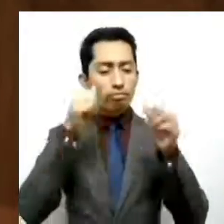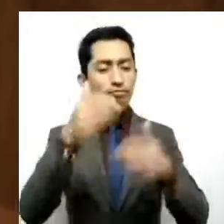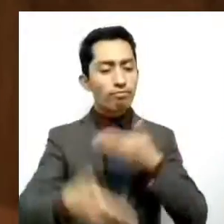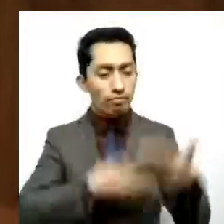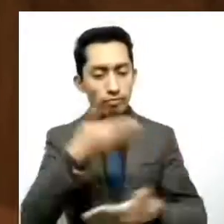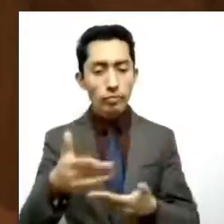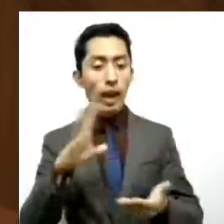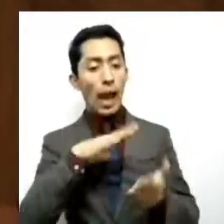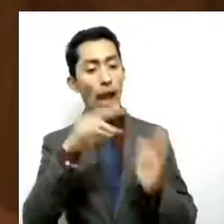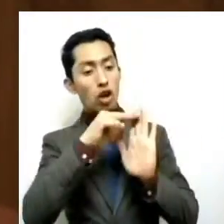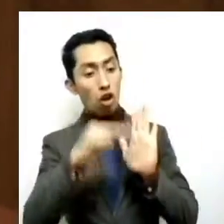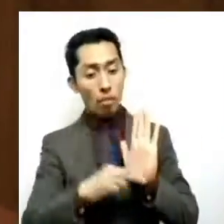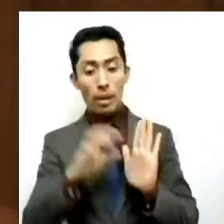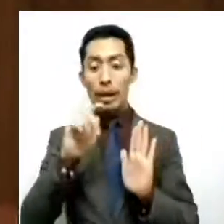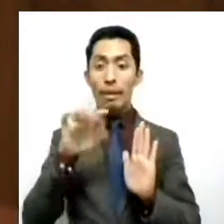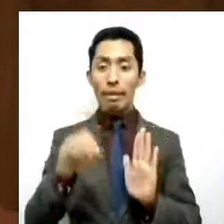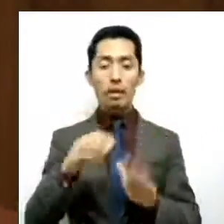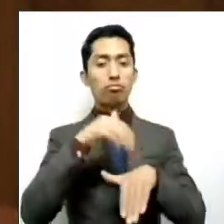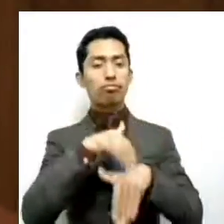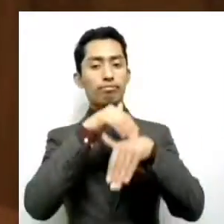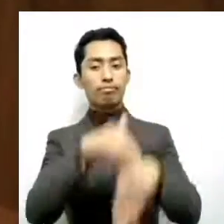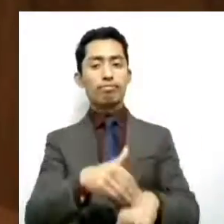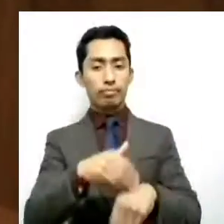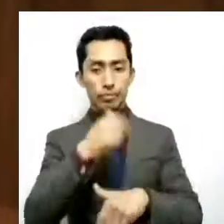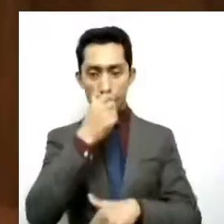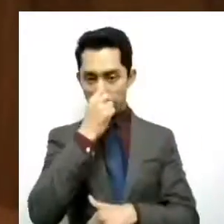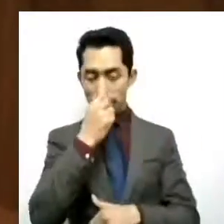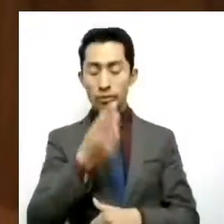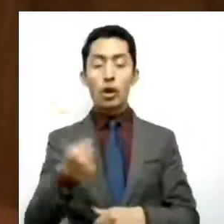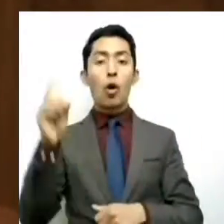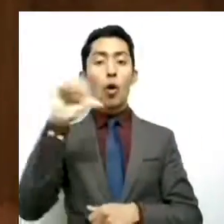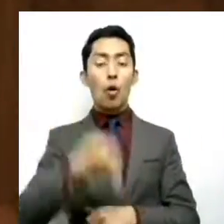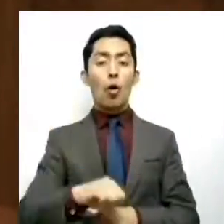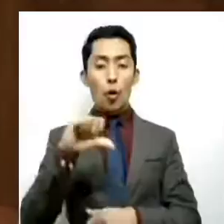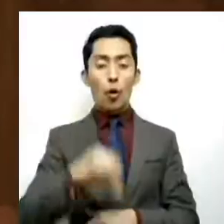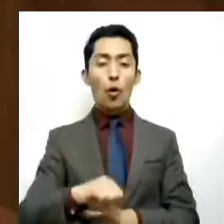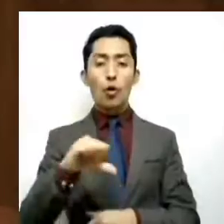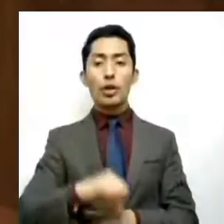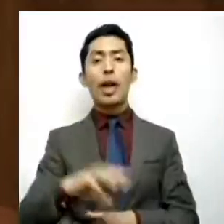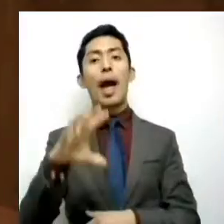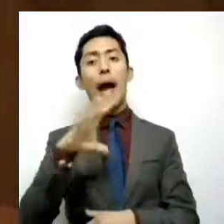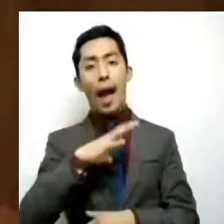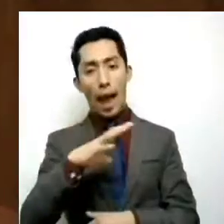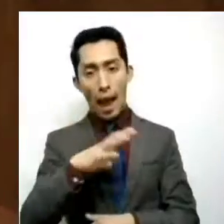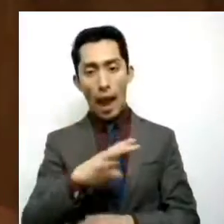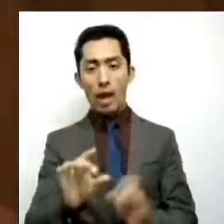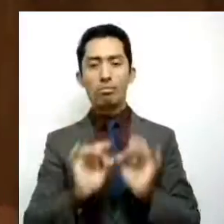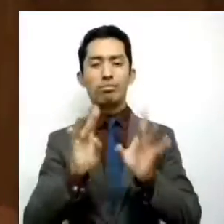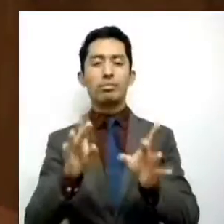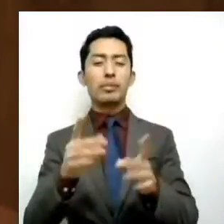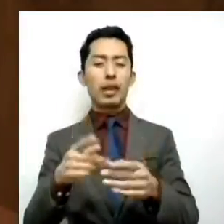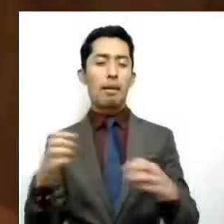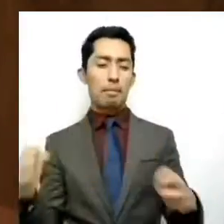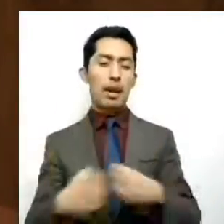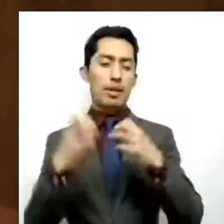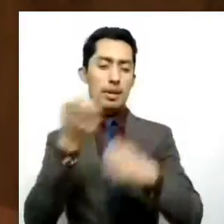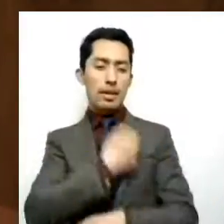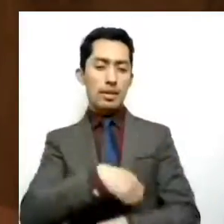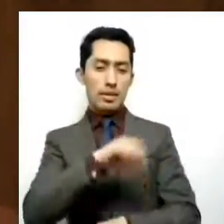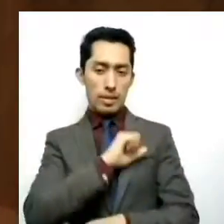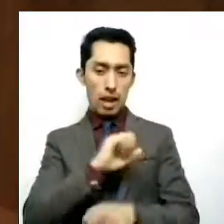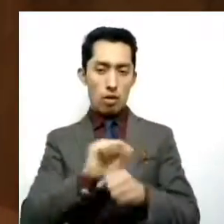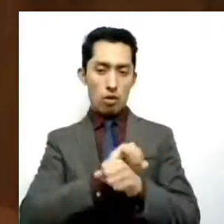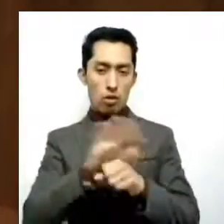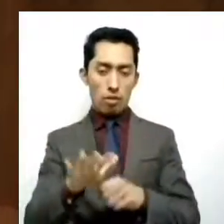normas éticas. Hoy, ante la presente circunstancia sanitaria, queda de manifiesto